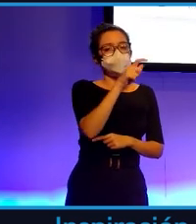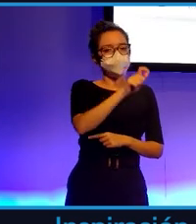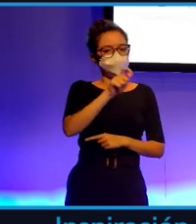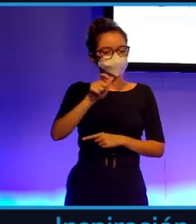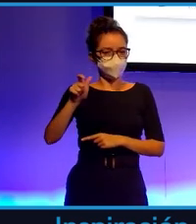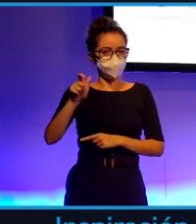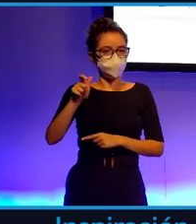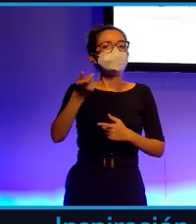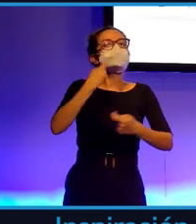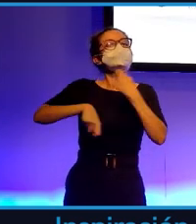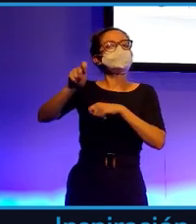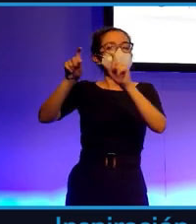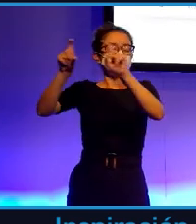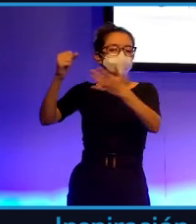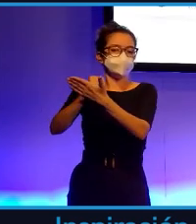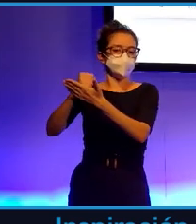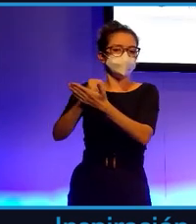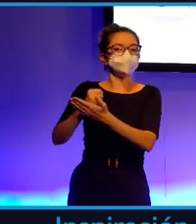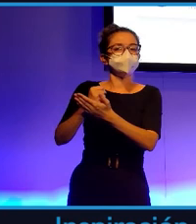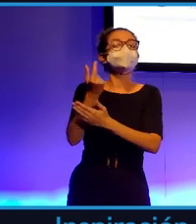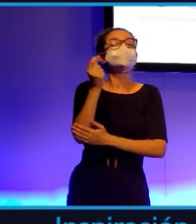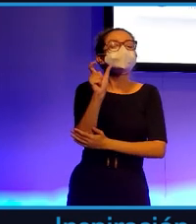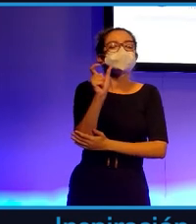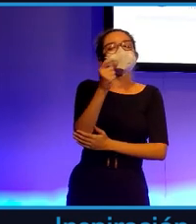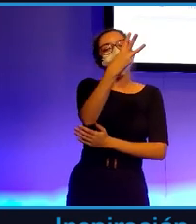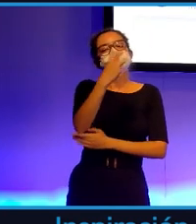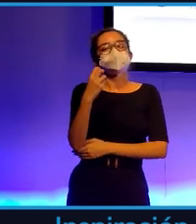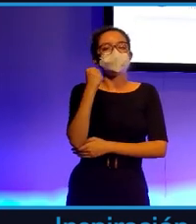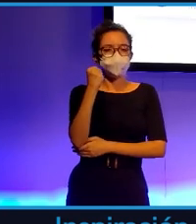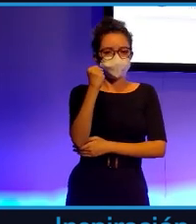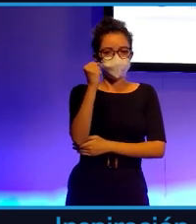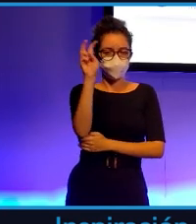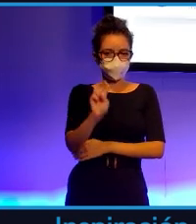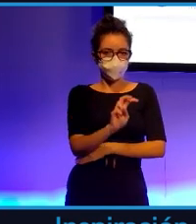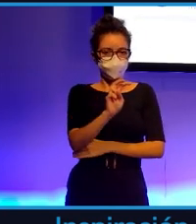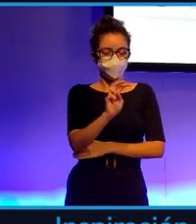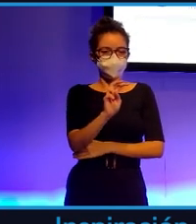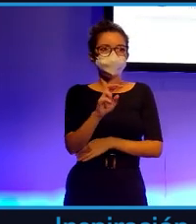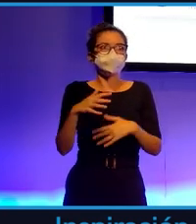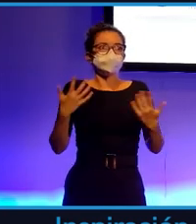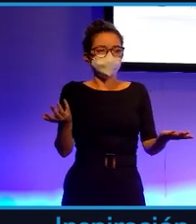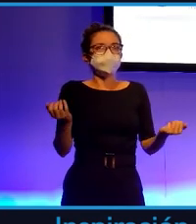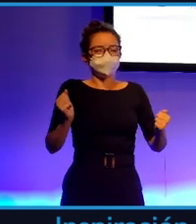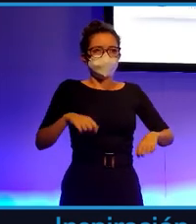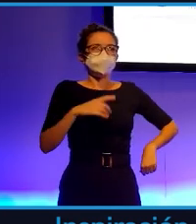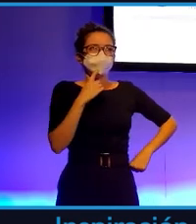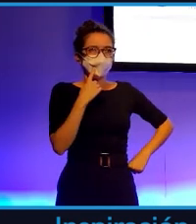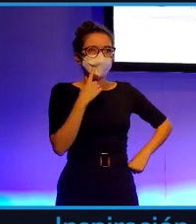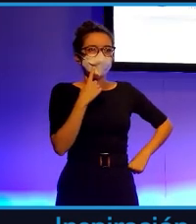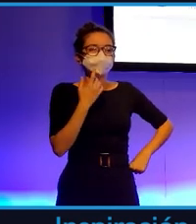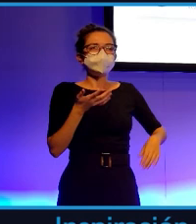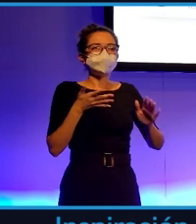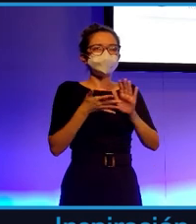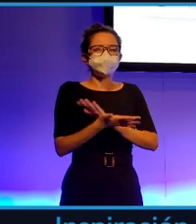farmacéuticas por 300 millones de dólares. Entonces, nos planteamos ante una situación de hasta qué punto